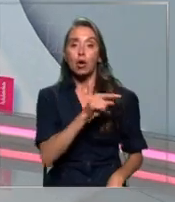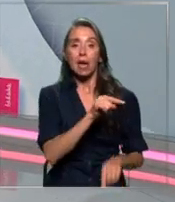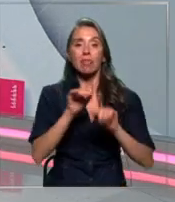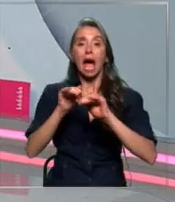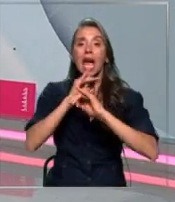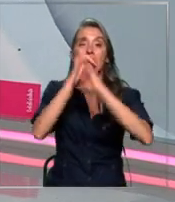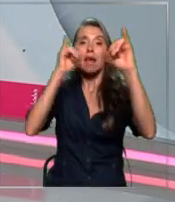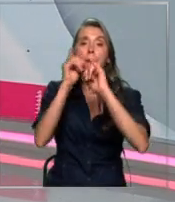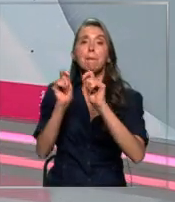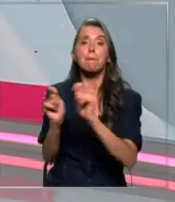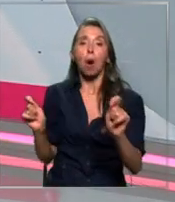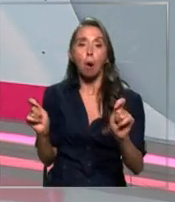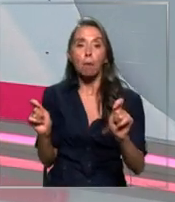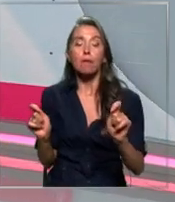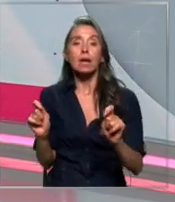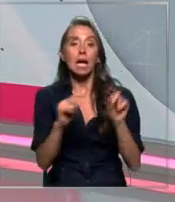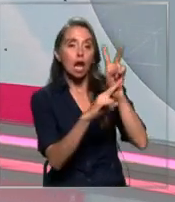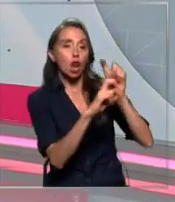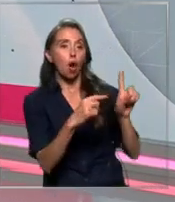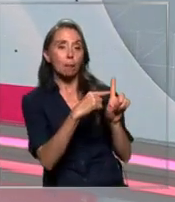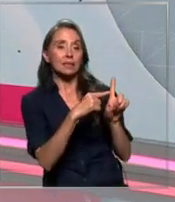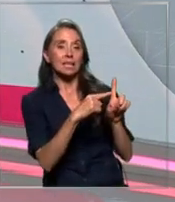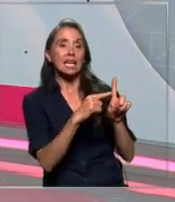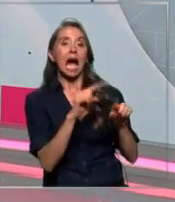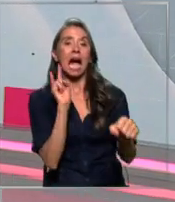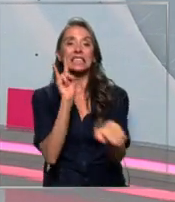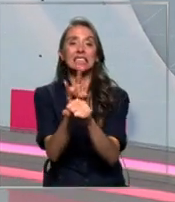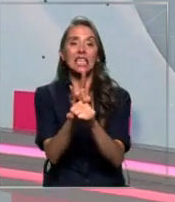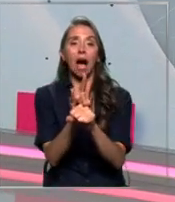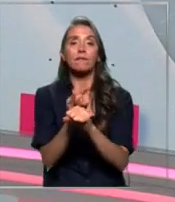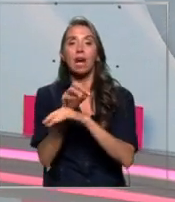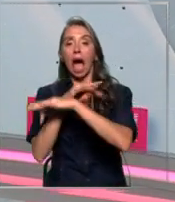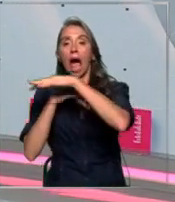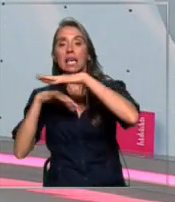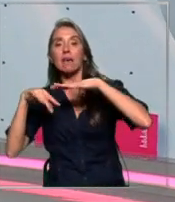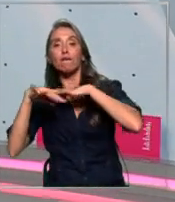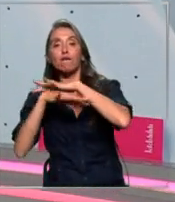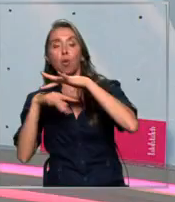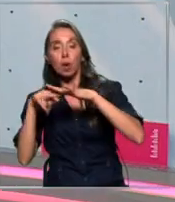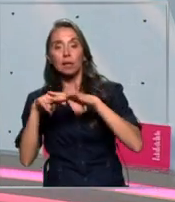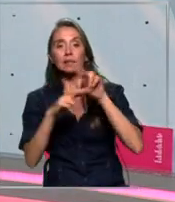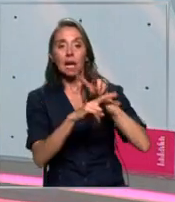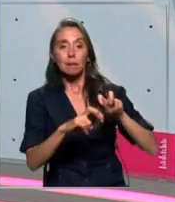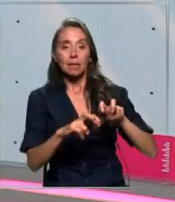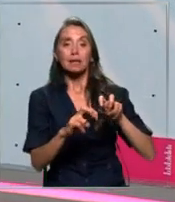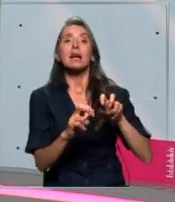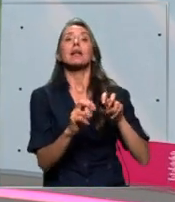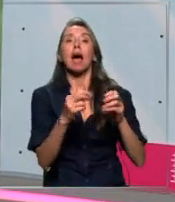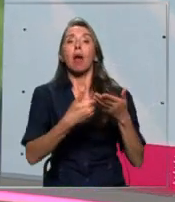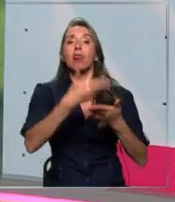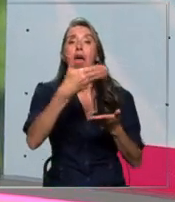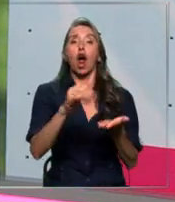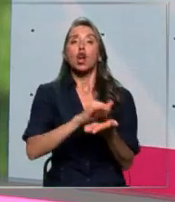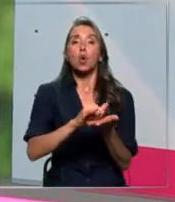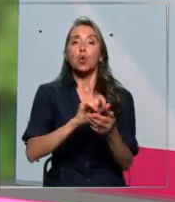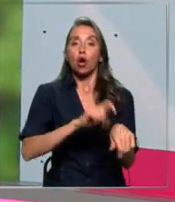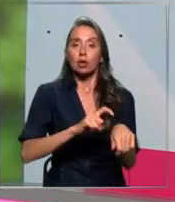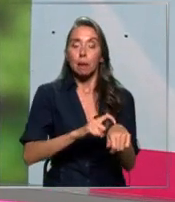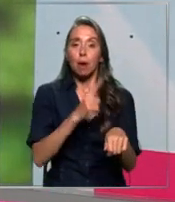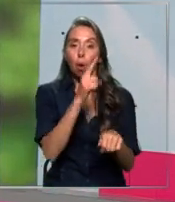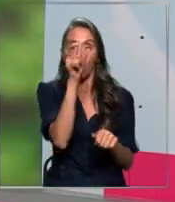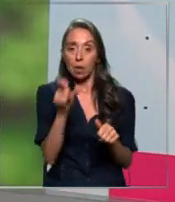cual es investigado por presunta estafa y tráfico de influencias. Esto después de que una investigación del New York Times señalara que un